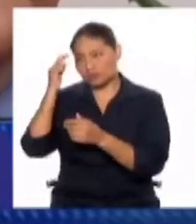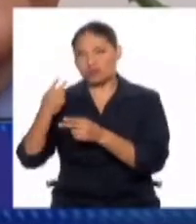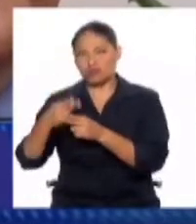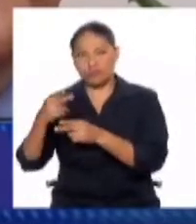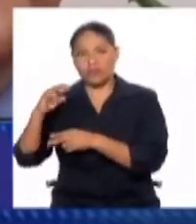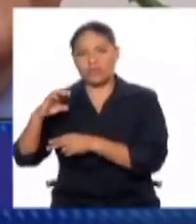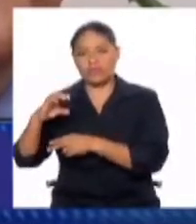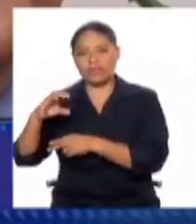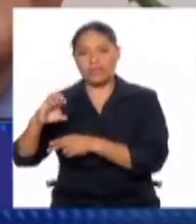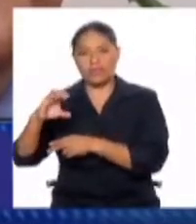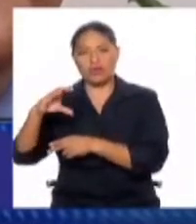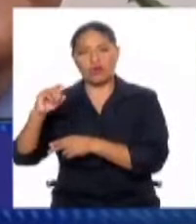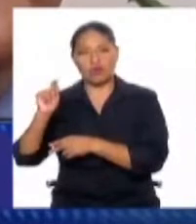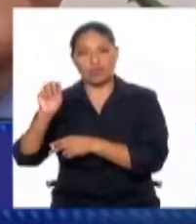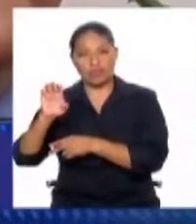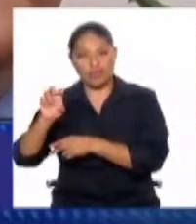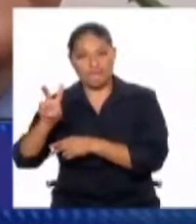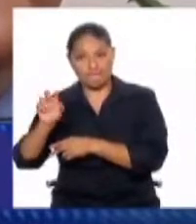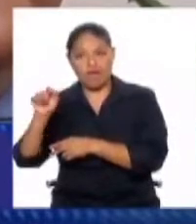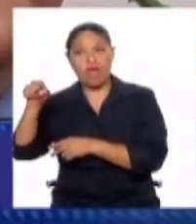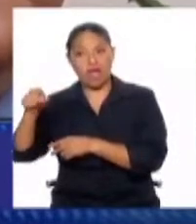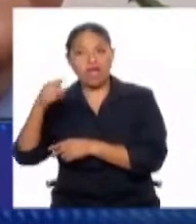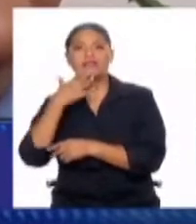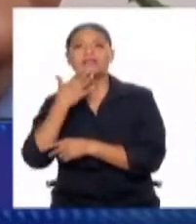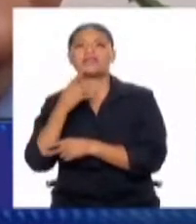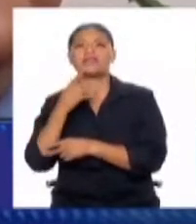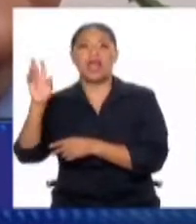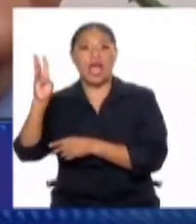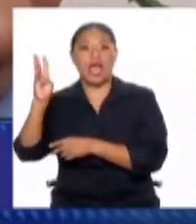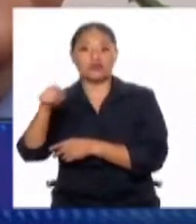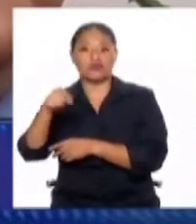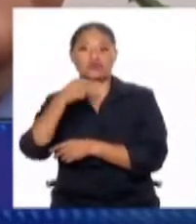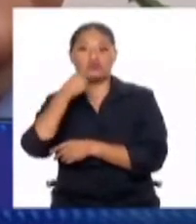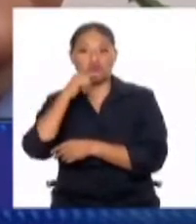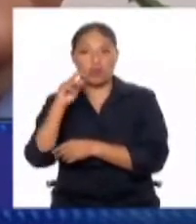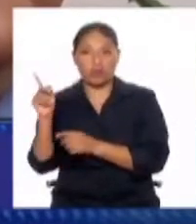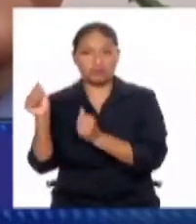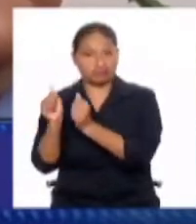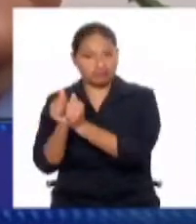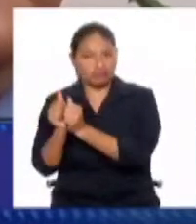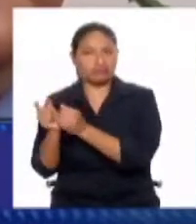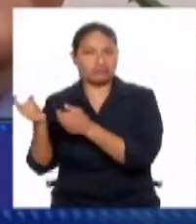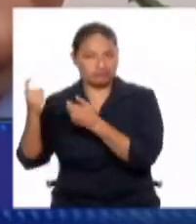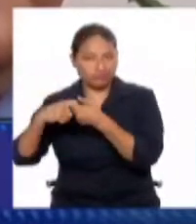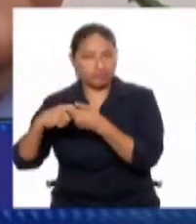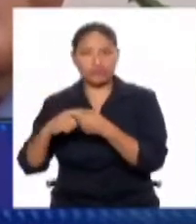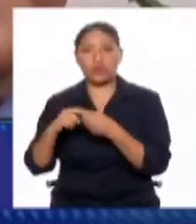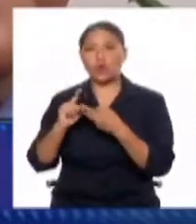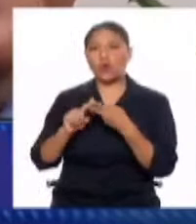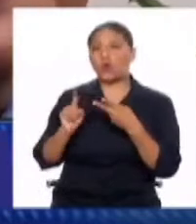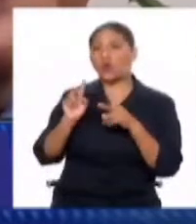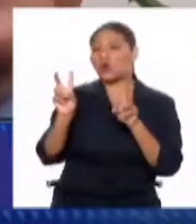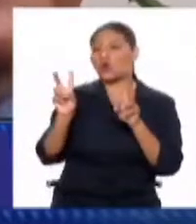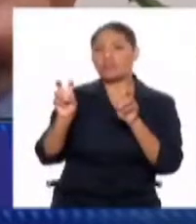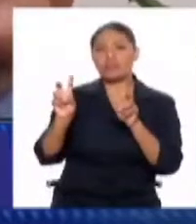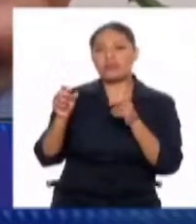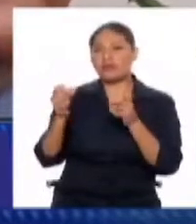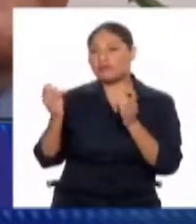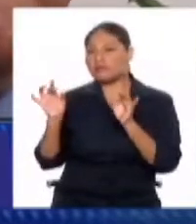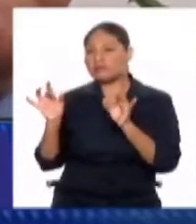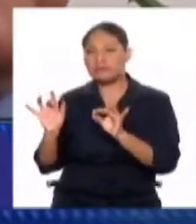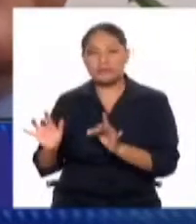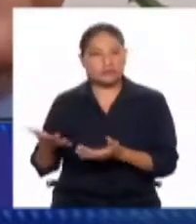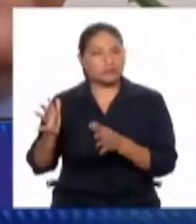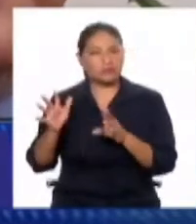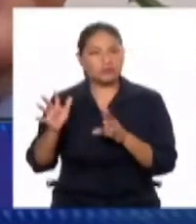señora Eliancar, a su madre. En el caso de la interoceánica, ¿qué personajes están vinculados para más o menos tener un espectro de lo que vamos a ver en las semanas que